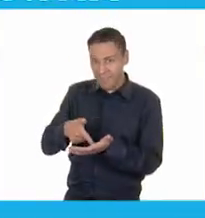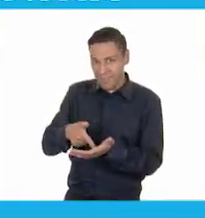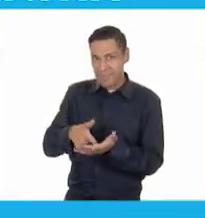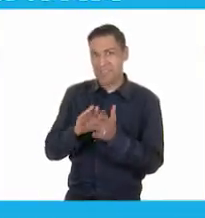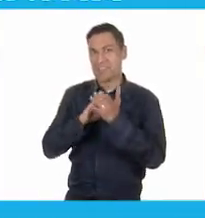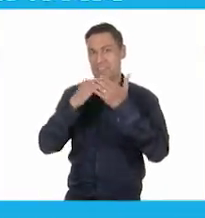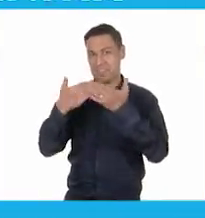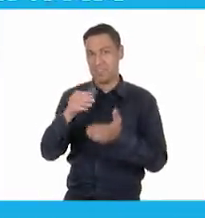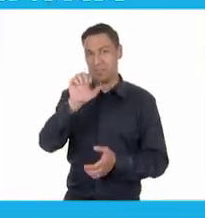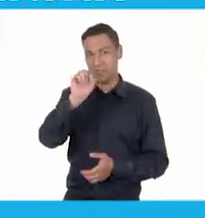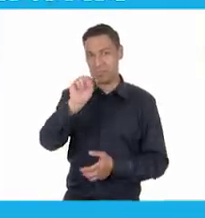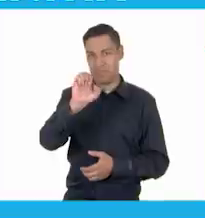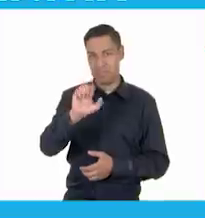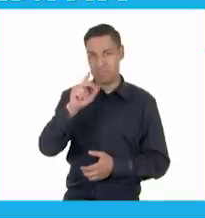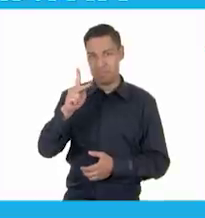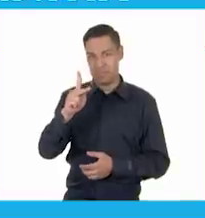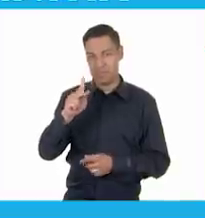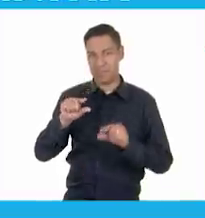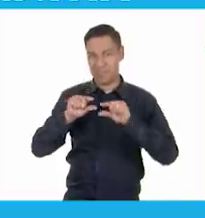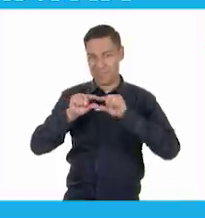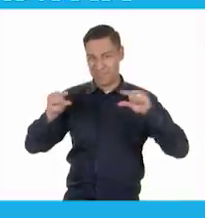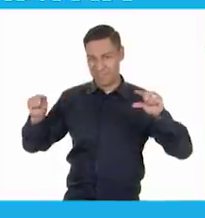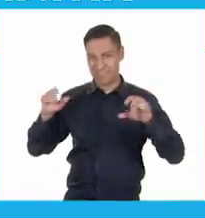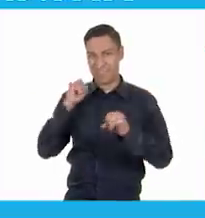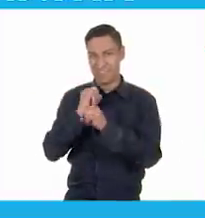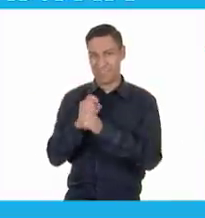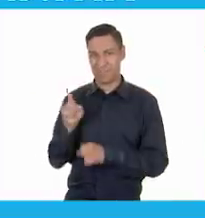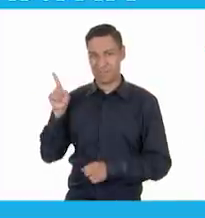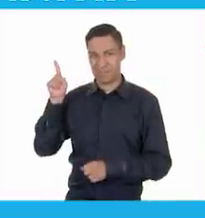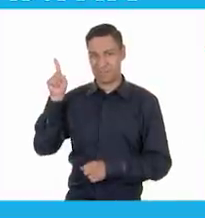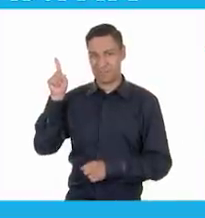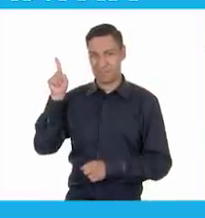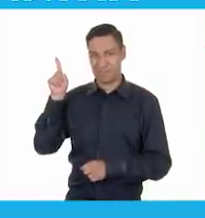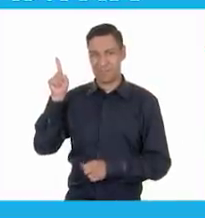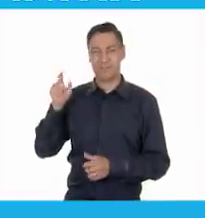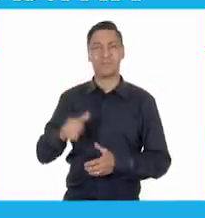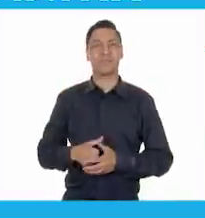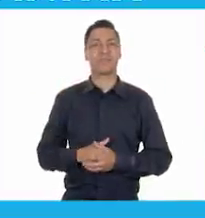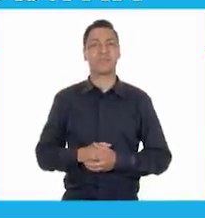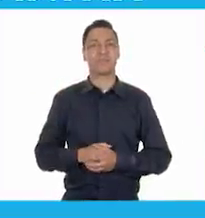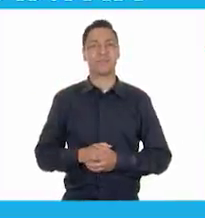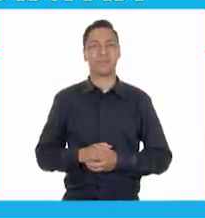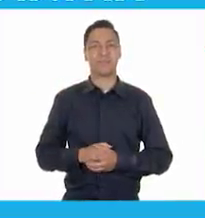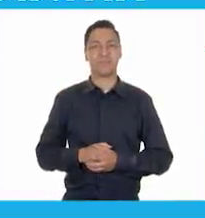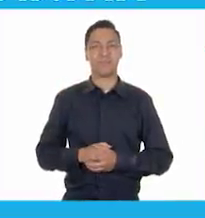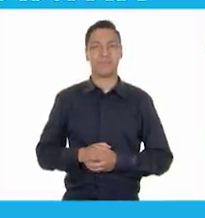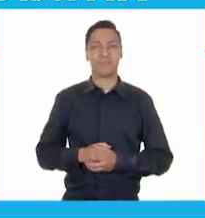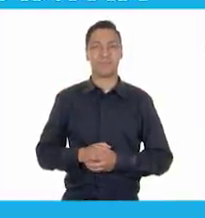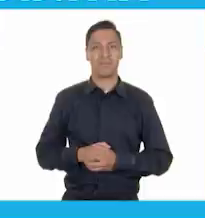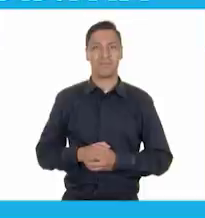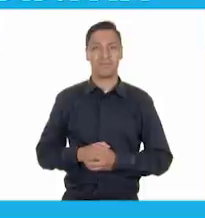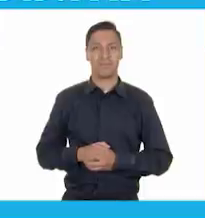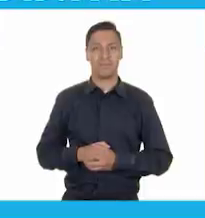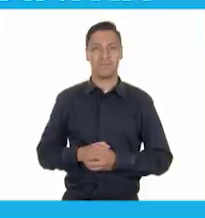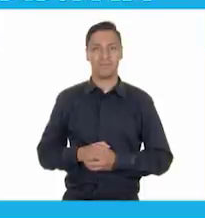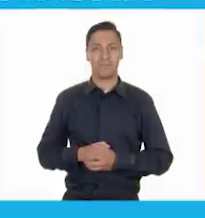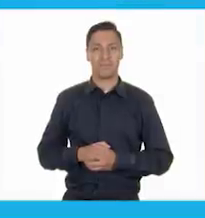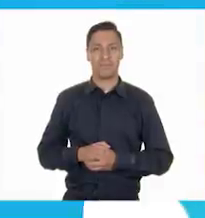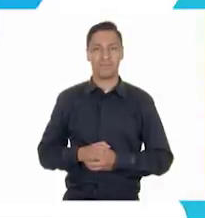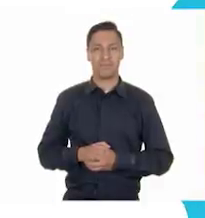texto en la página conalitej.sep.gov.mx.